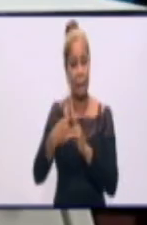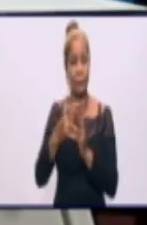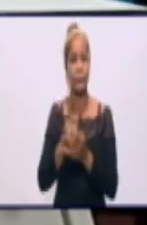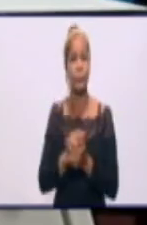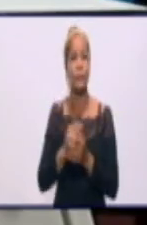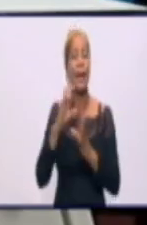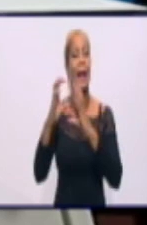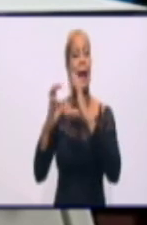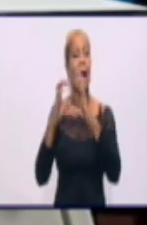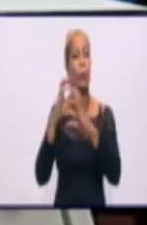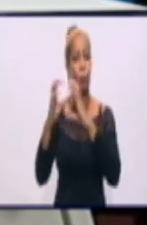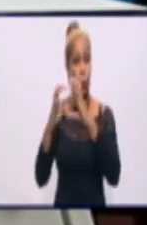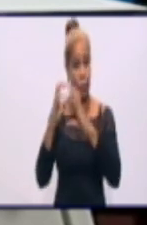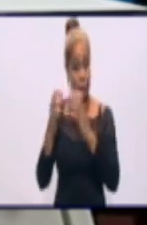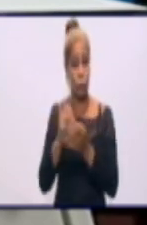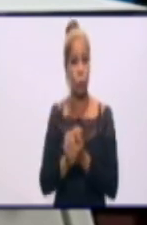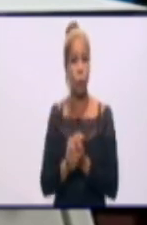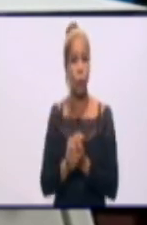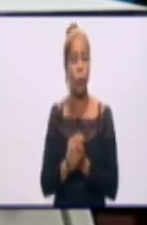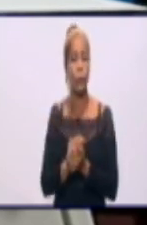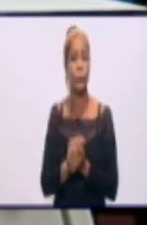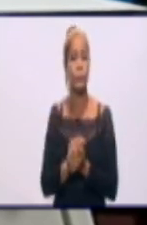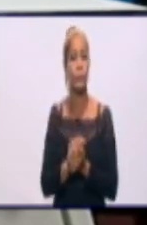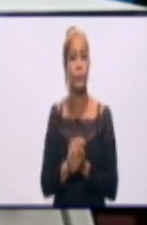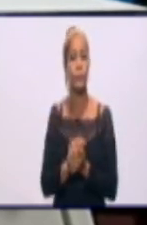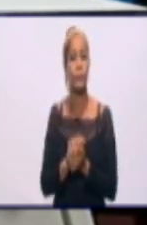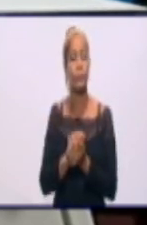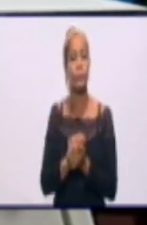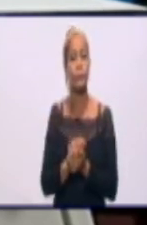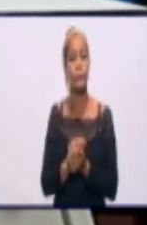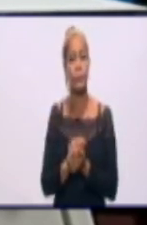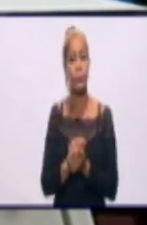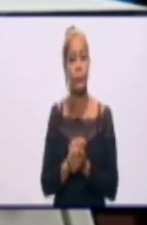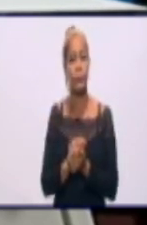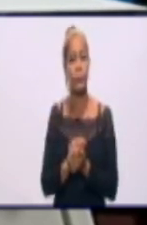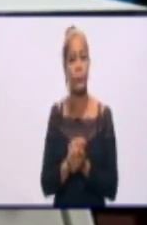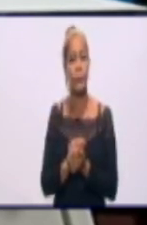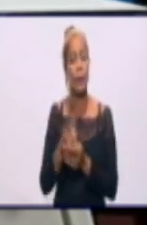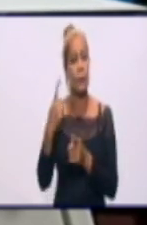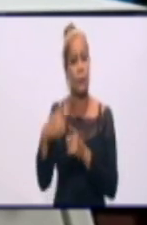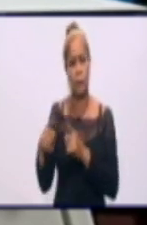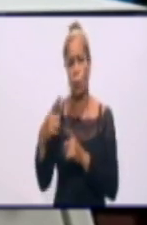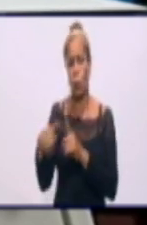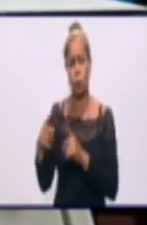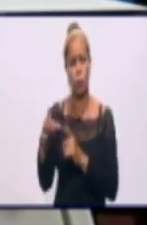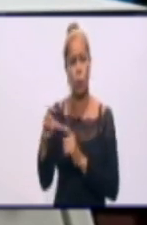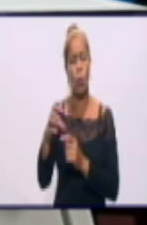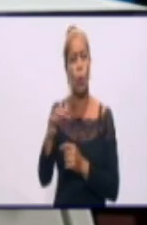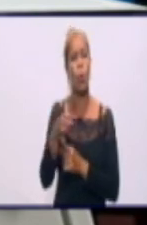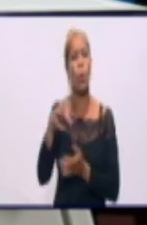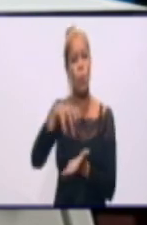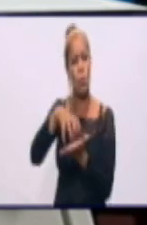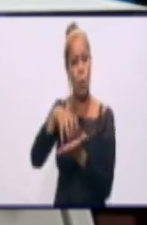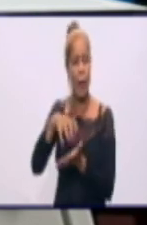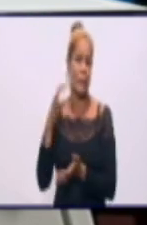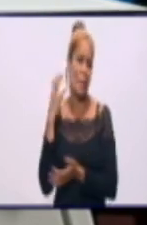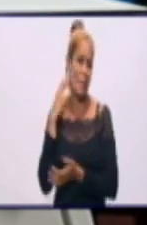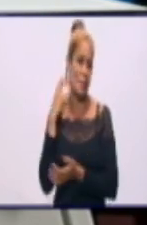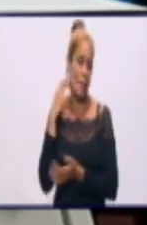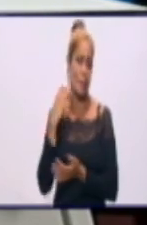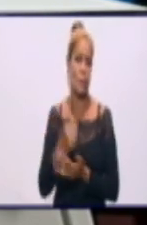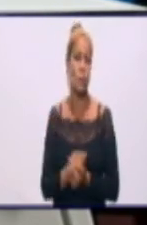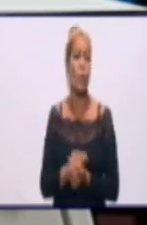Cautocristo, Manuel Fajardo Cautocristo, Papi Lastre, Saquená y Horacio Rodríguez en Manzanillo. Eso es lo que está previsto en el horario de la noche.